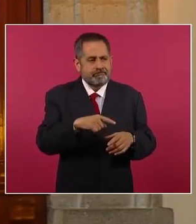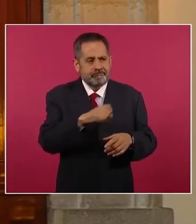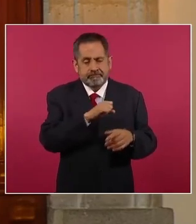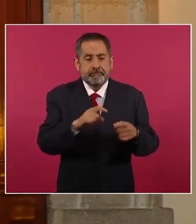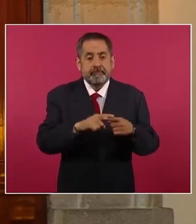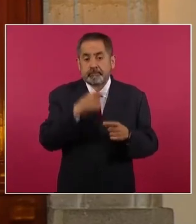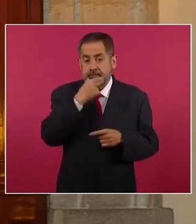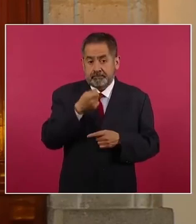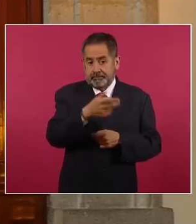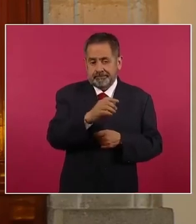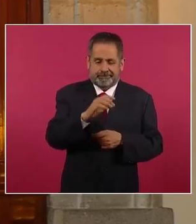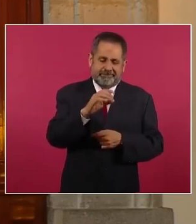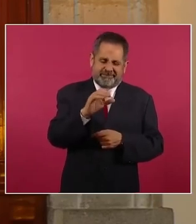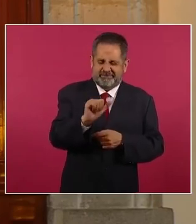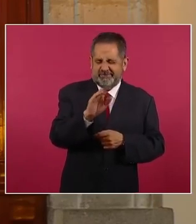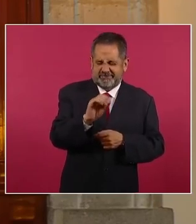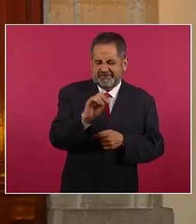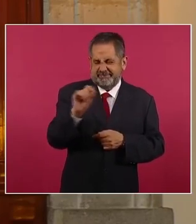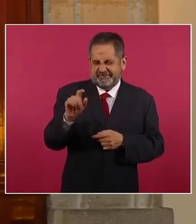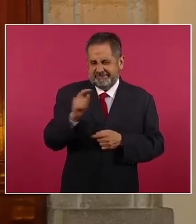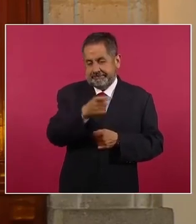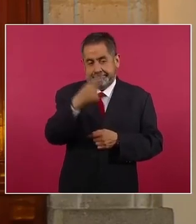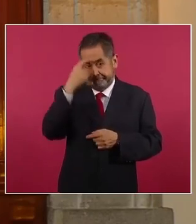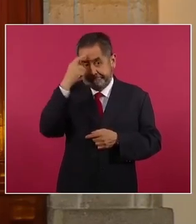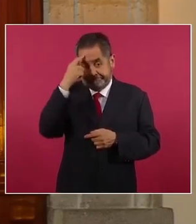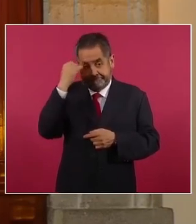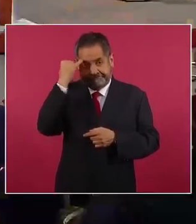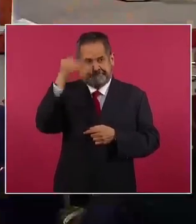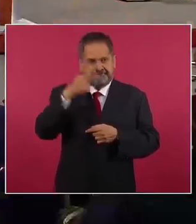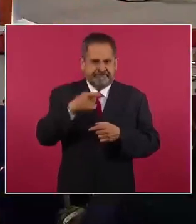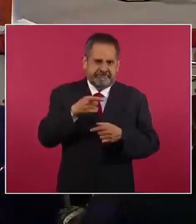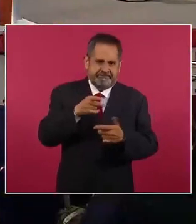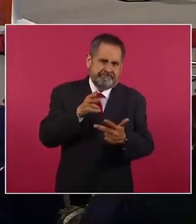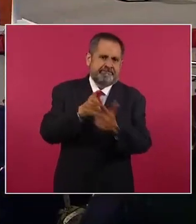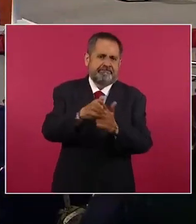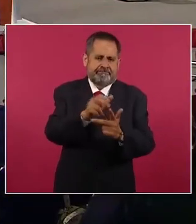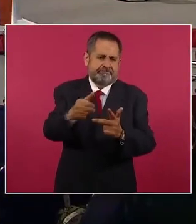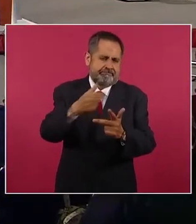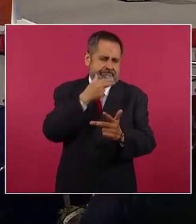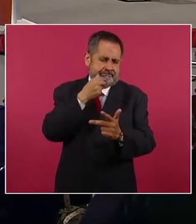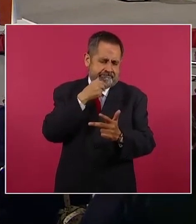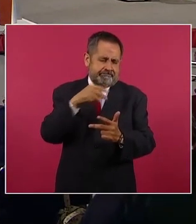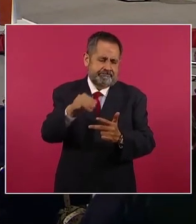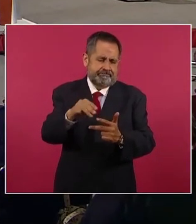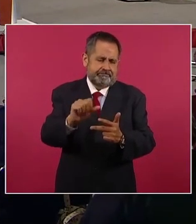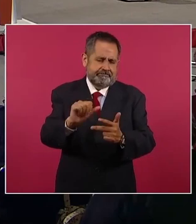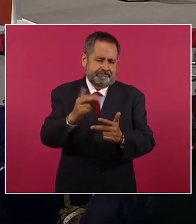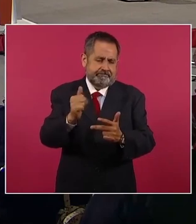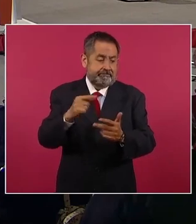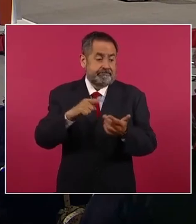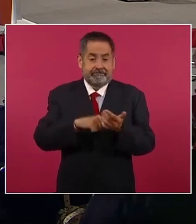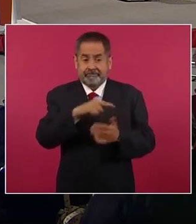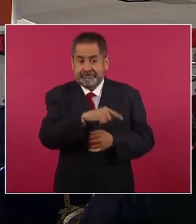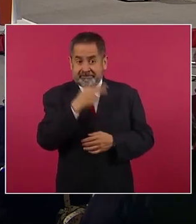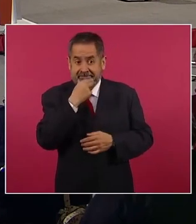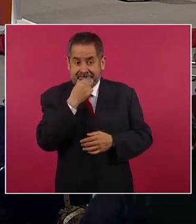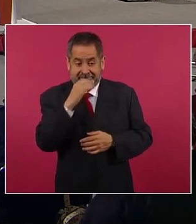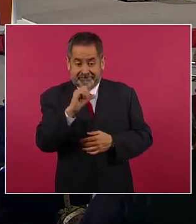Cabo 20, presunto autor intelectual del homicidio de Margarito, es la cabeza de una